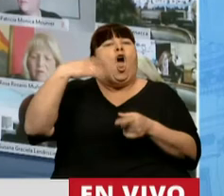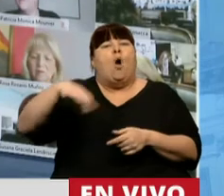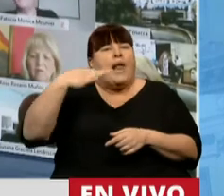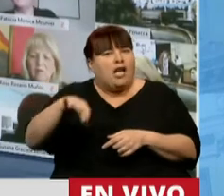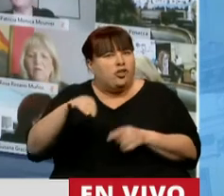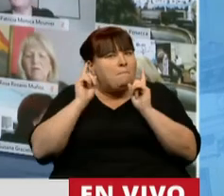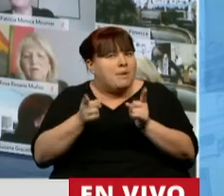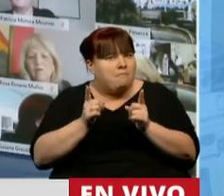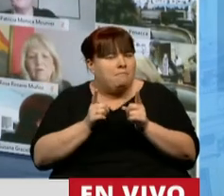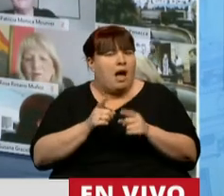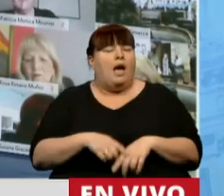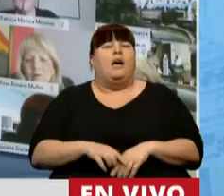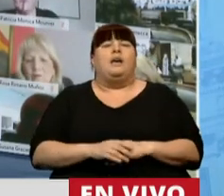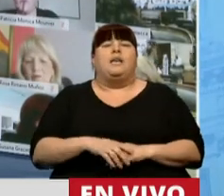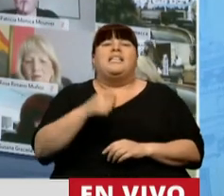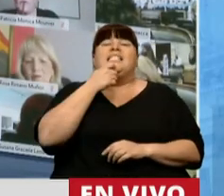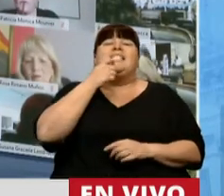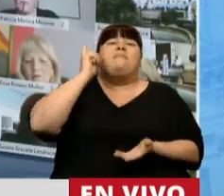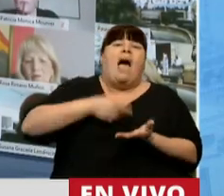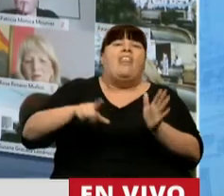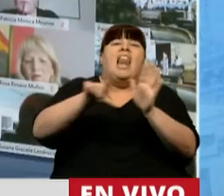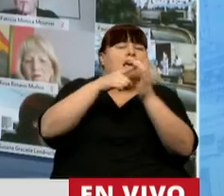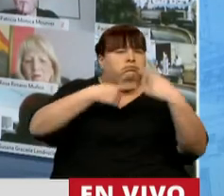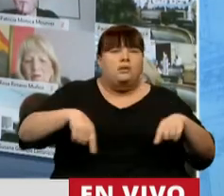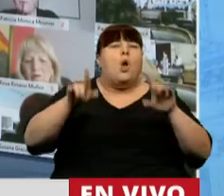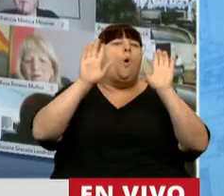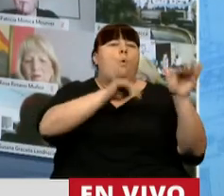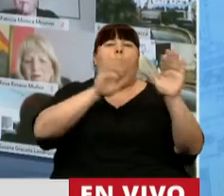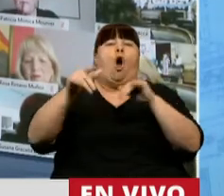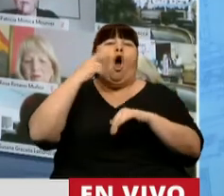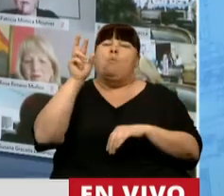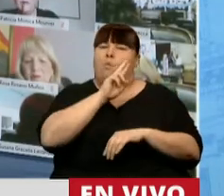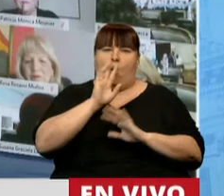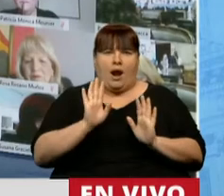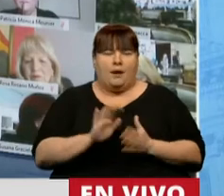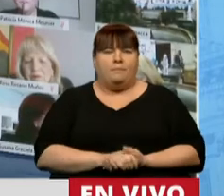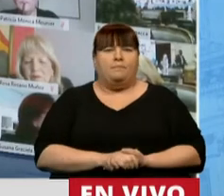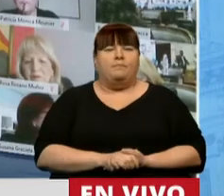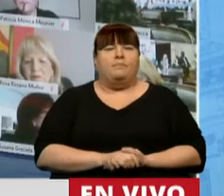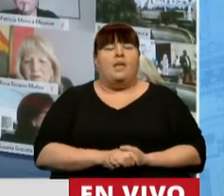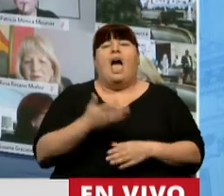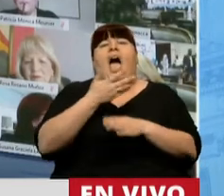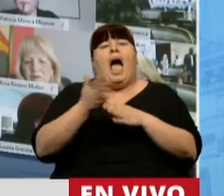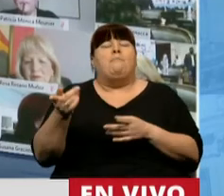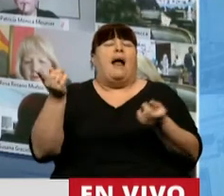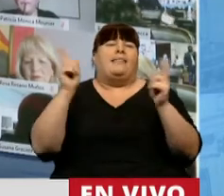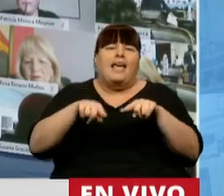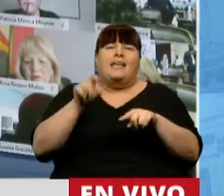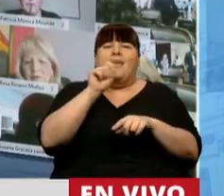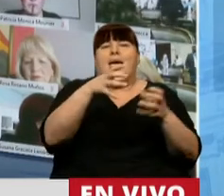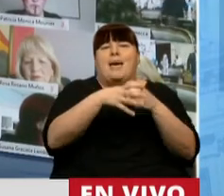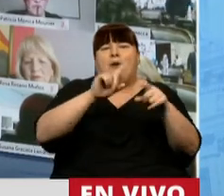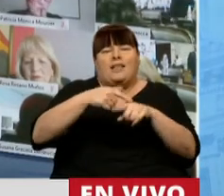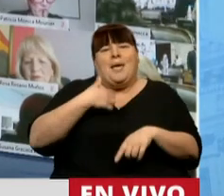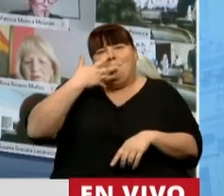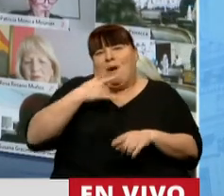obligaciones, les acuerdan o le imponen las leyes a los varones argentinos. Más allá de las reivindicaciones partidarias